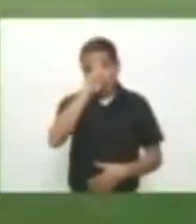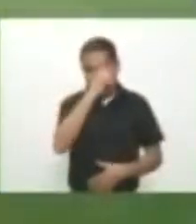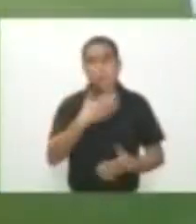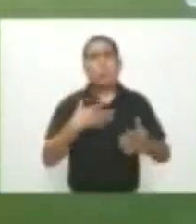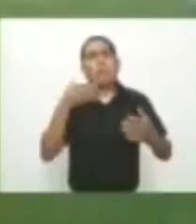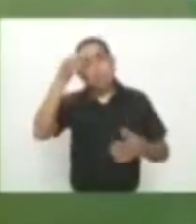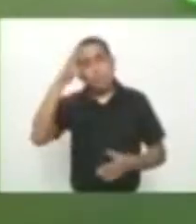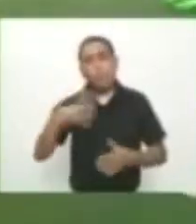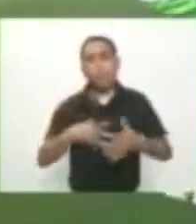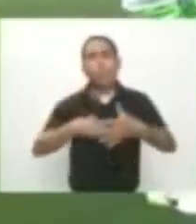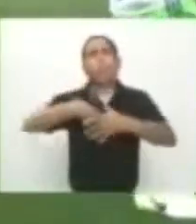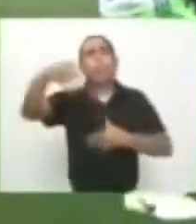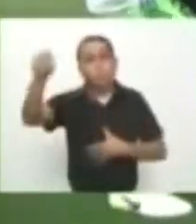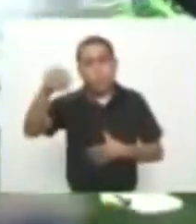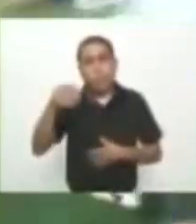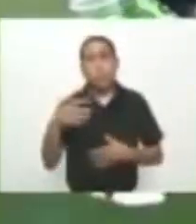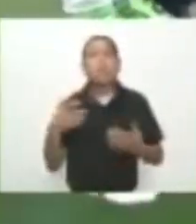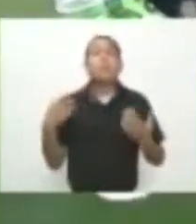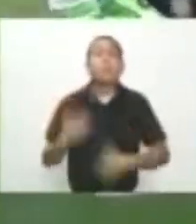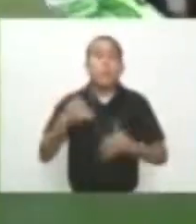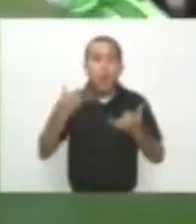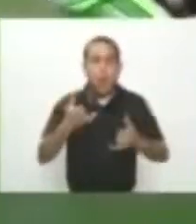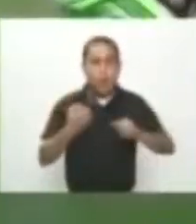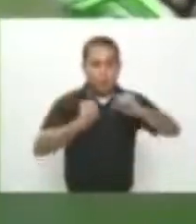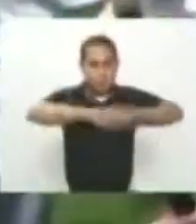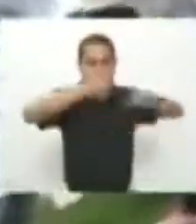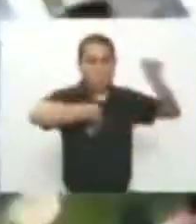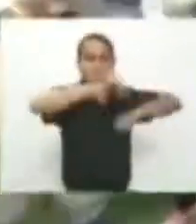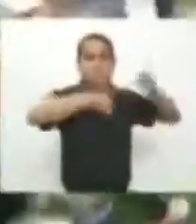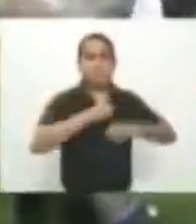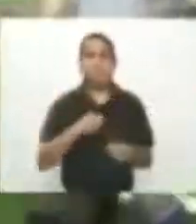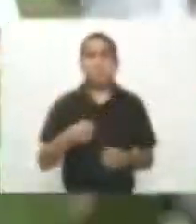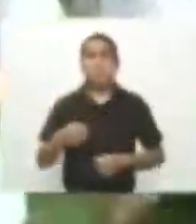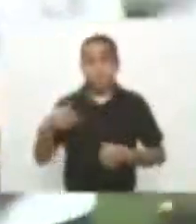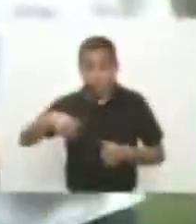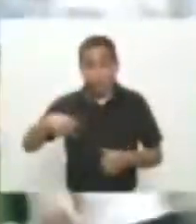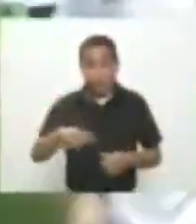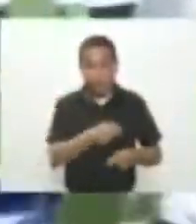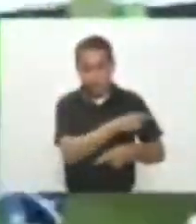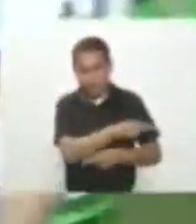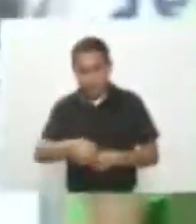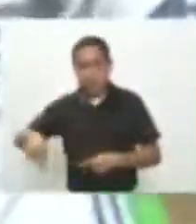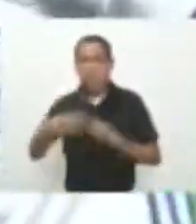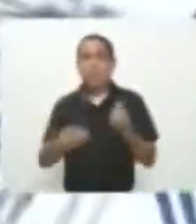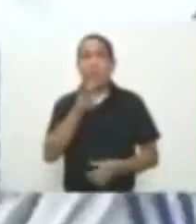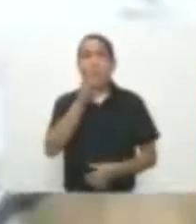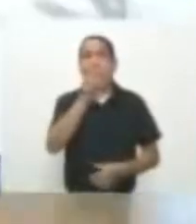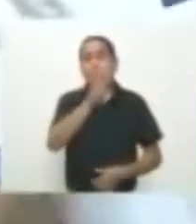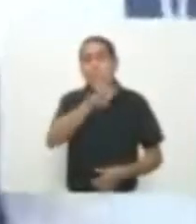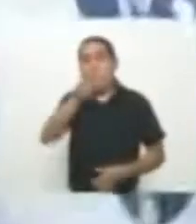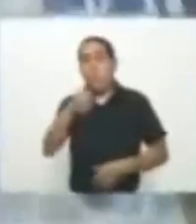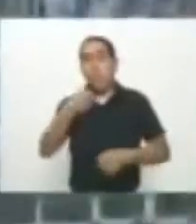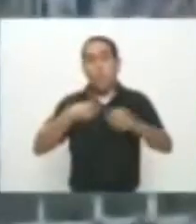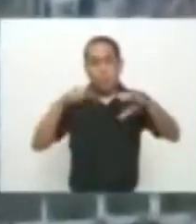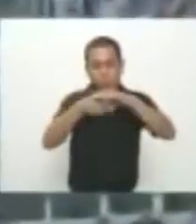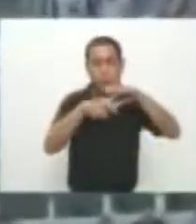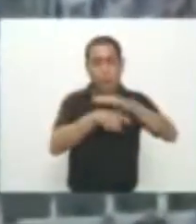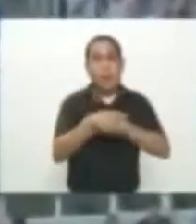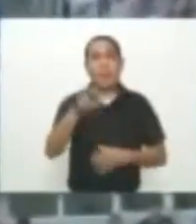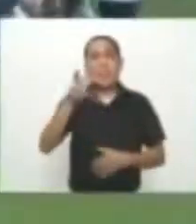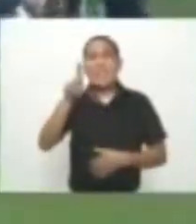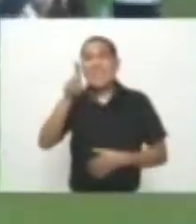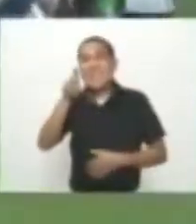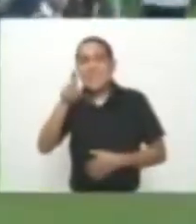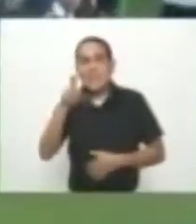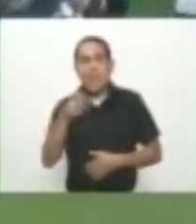liga Tan deseada Para el equipo blanco Esta temporada Jugó 22 partidos Anotó 8 goles Dio 6 asistencias Y